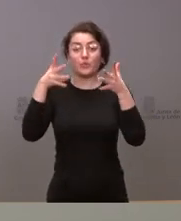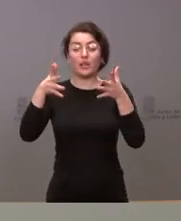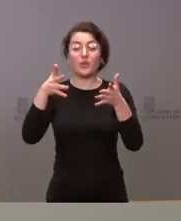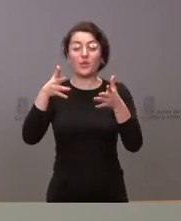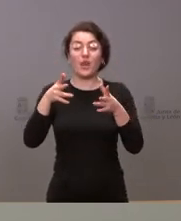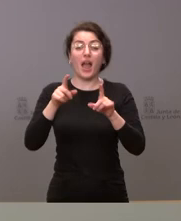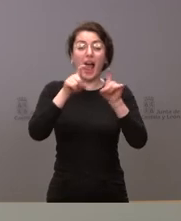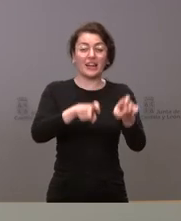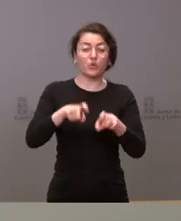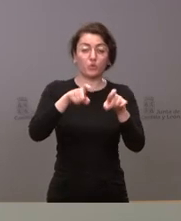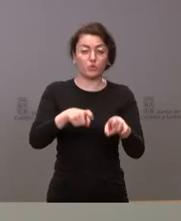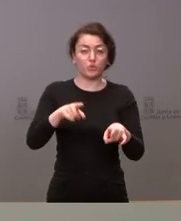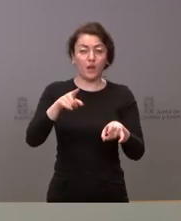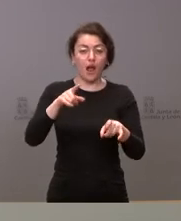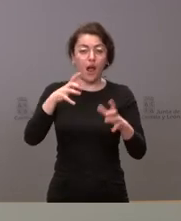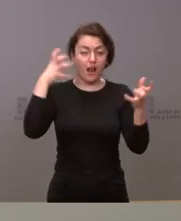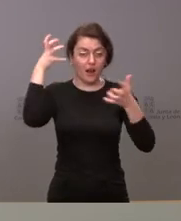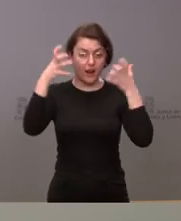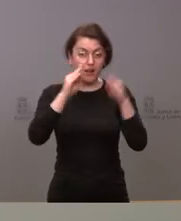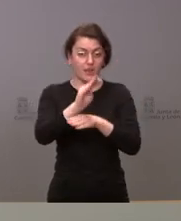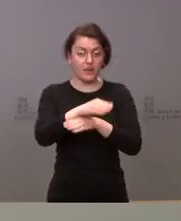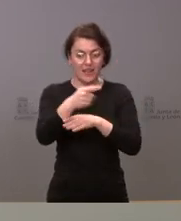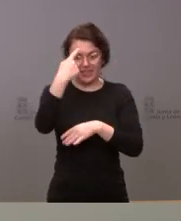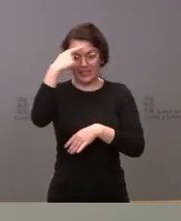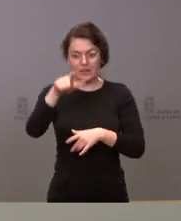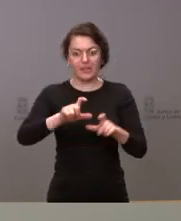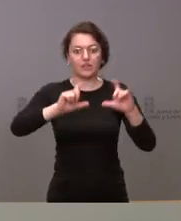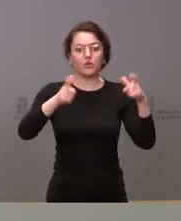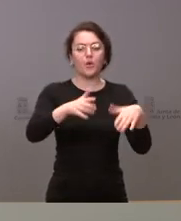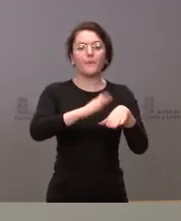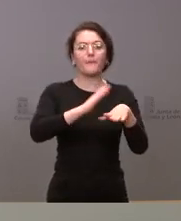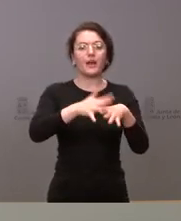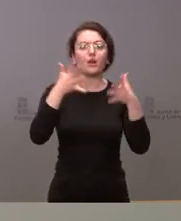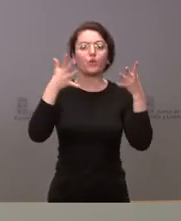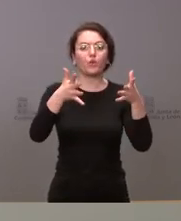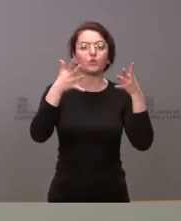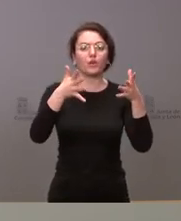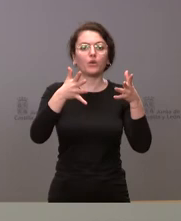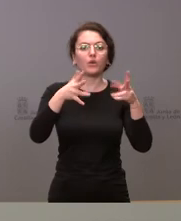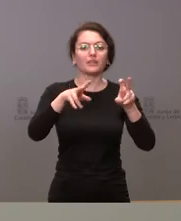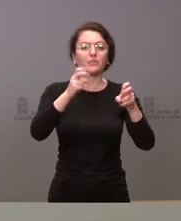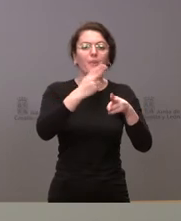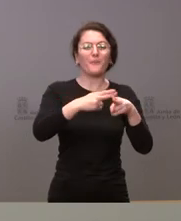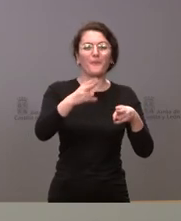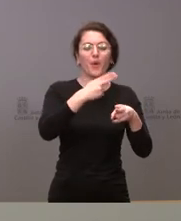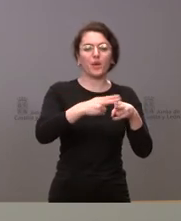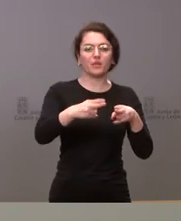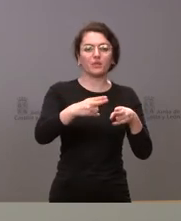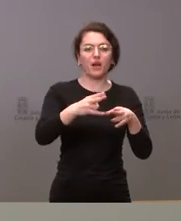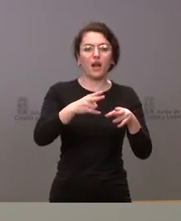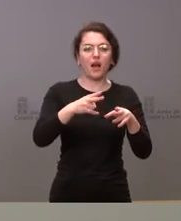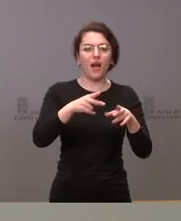saben ustedes que tiene una reunión y asiste al consejo consultivo de política agraria y lo va a realizar con